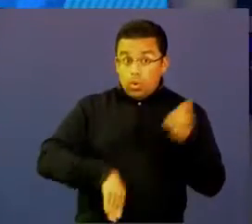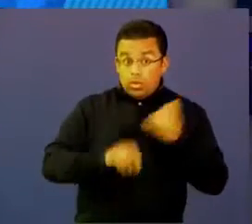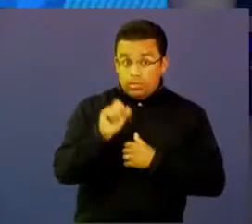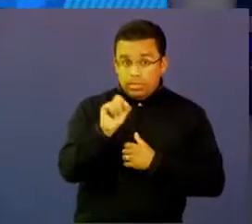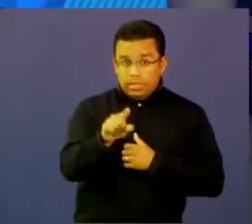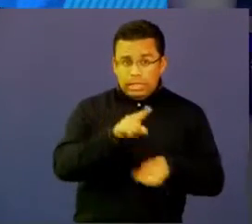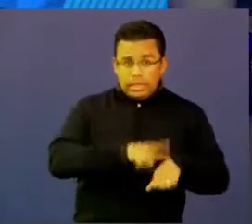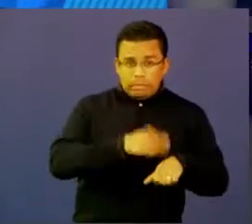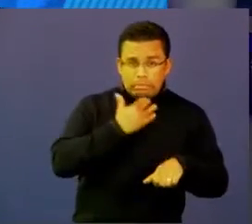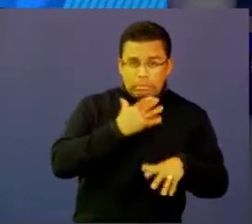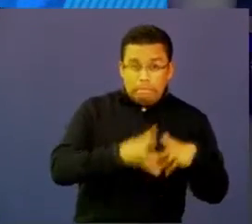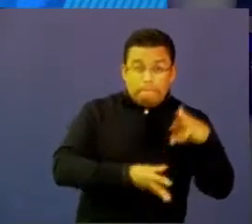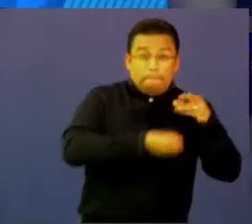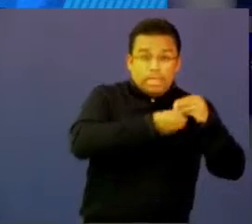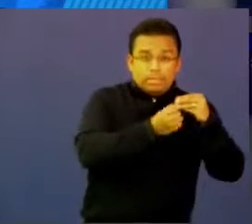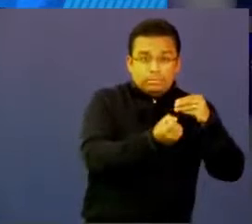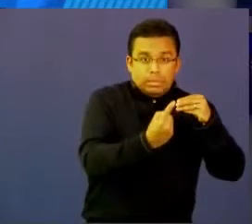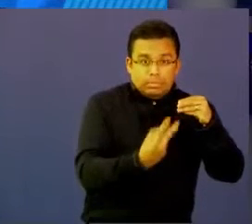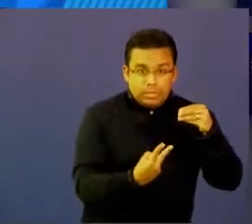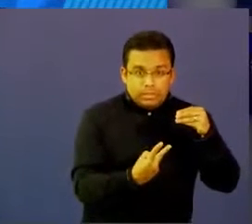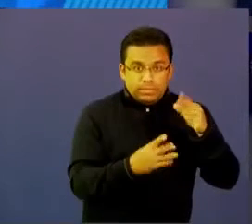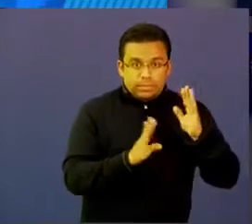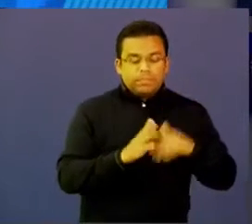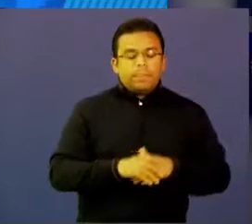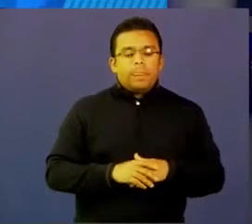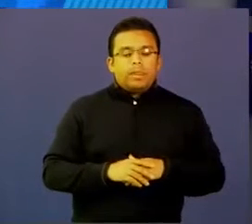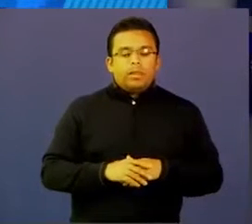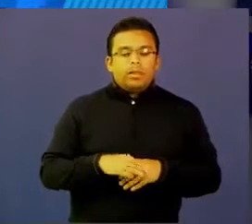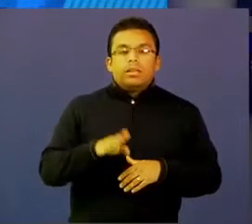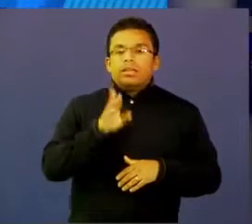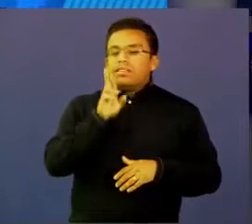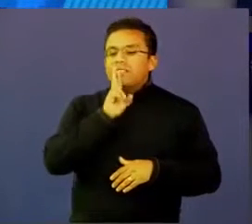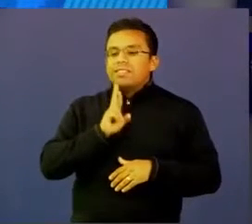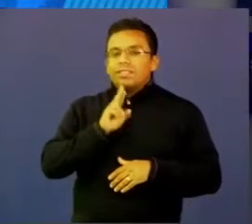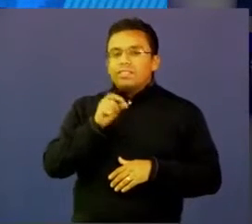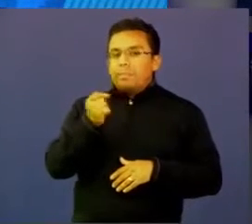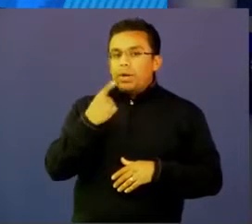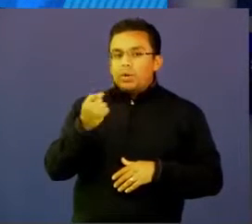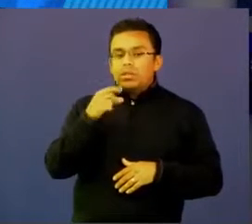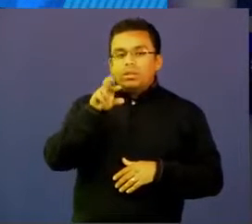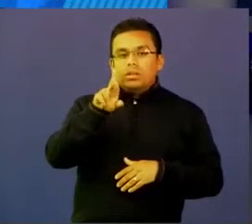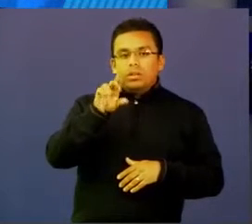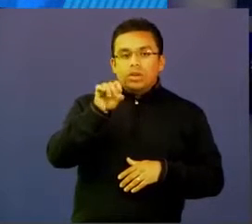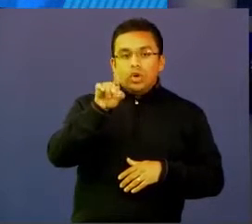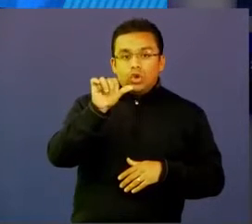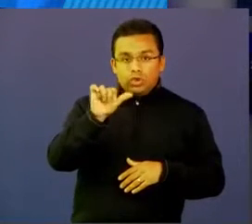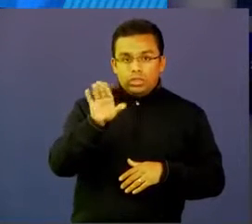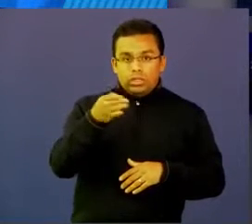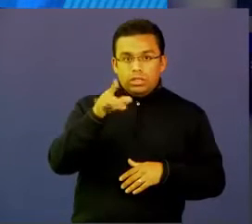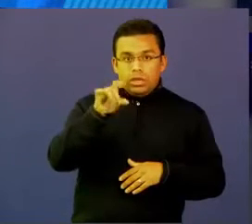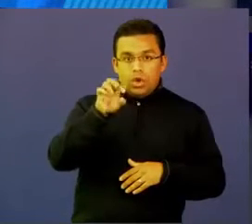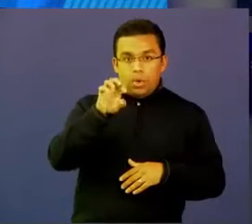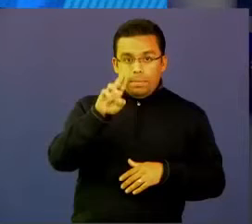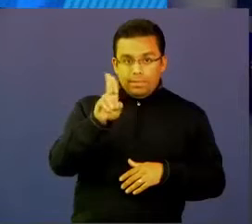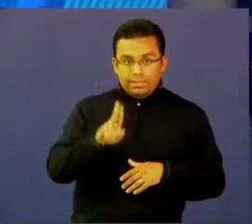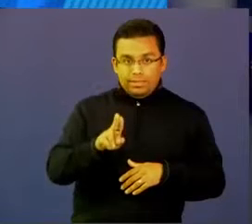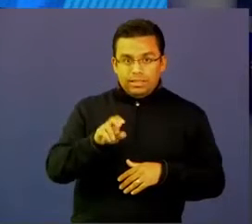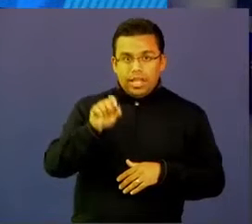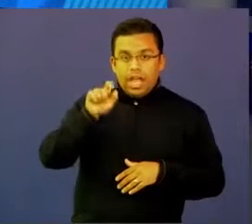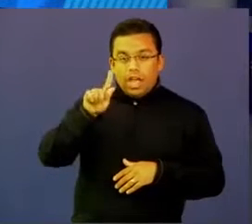tiempo dos preguntas. Nos dice Rosa López Figueroa arroba Rosa López